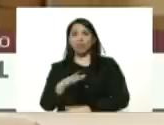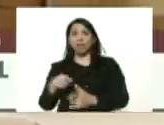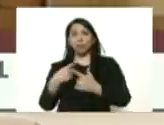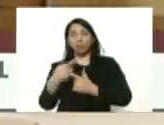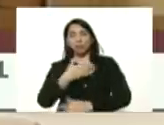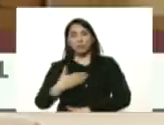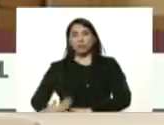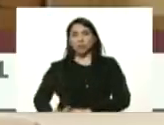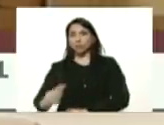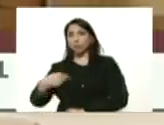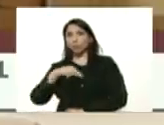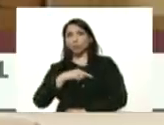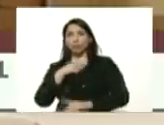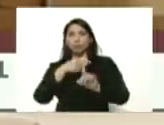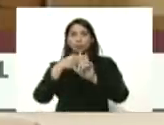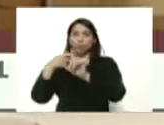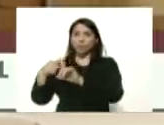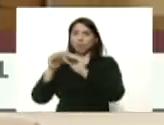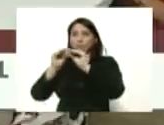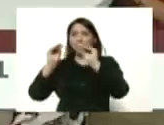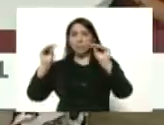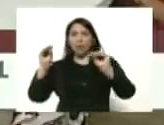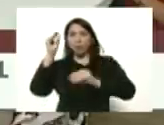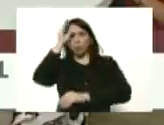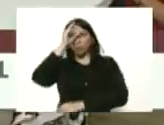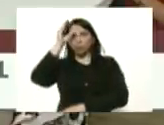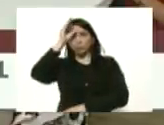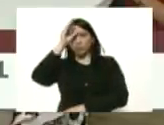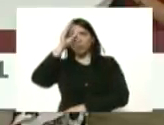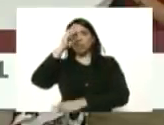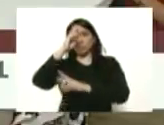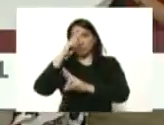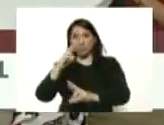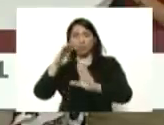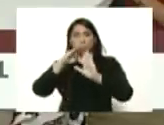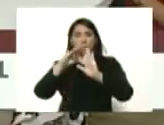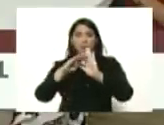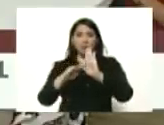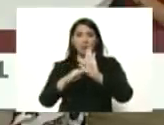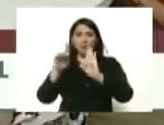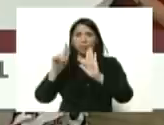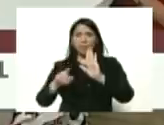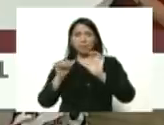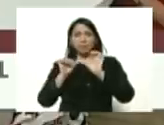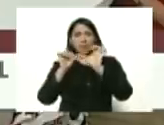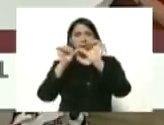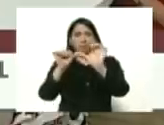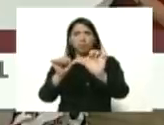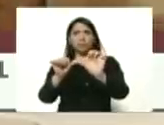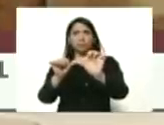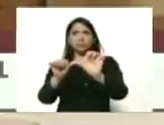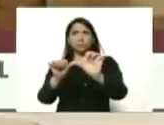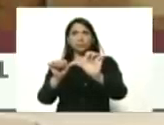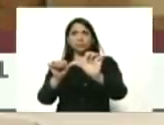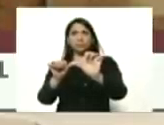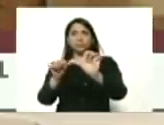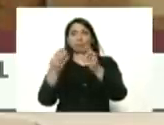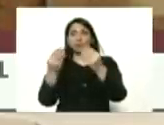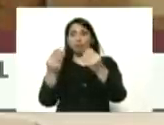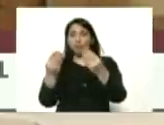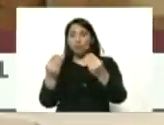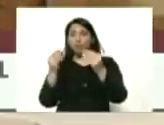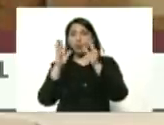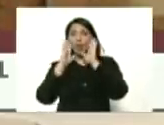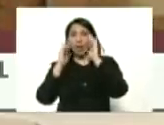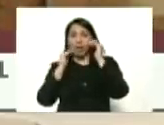nosotros nos sumamos a su llamado de conciencia a que respetemos las medidas y sigamos mucha alerta